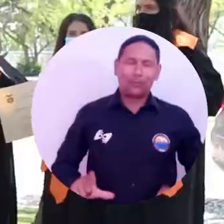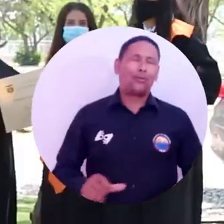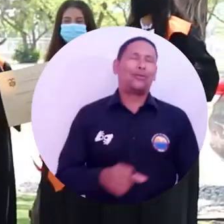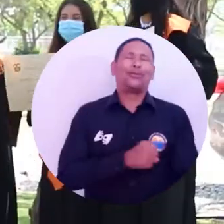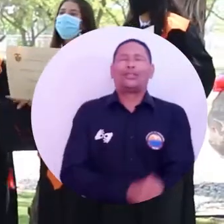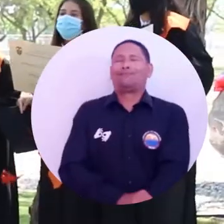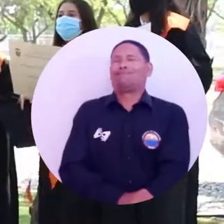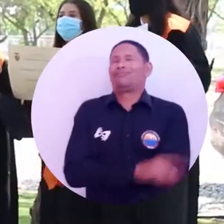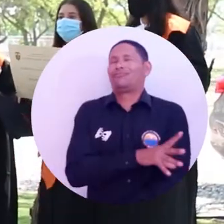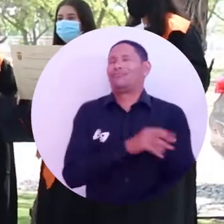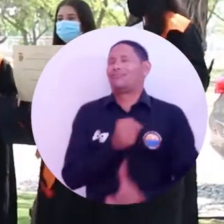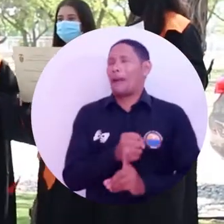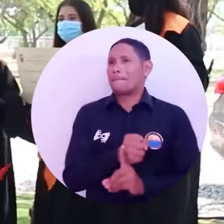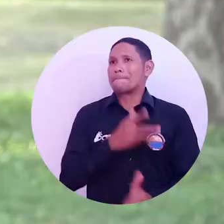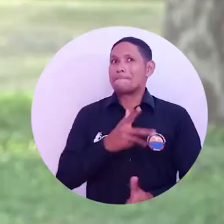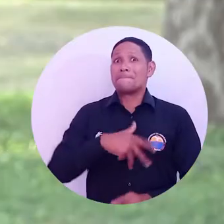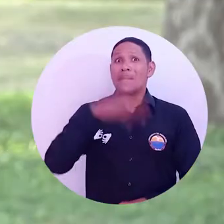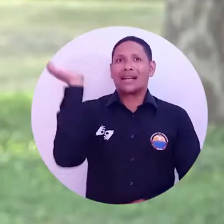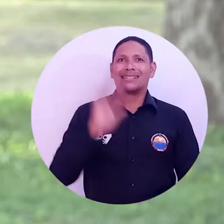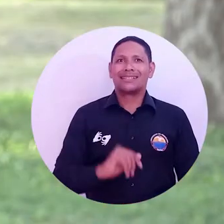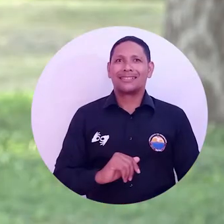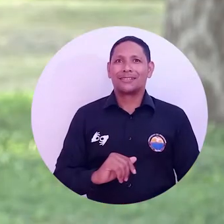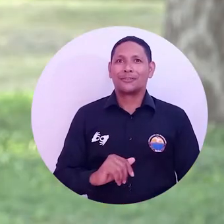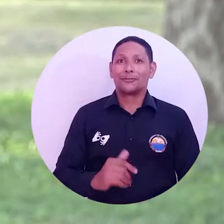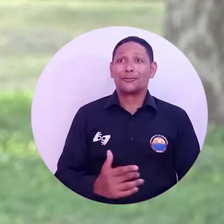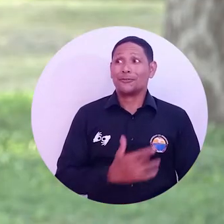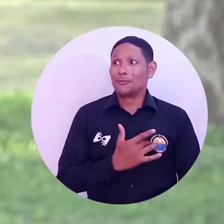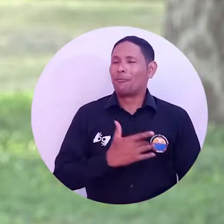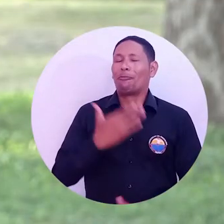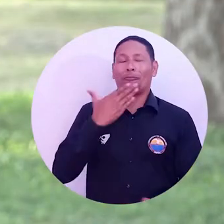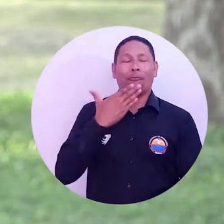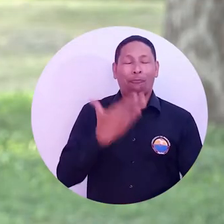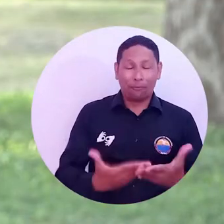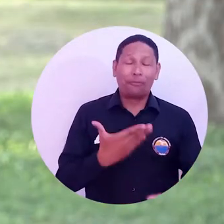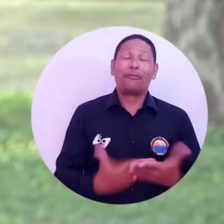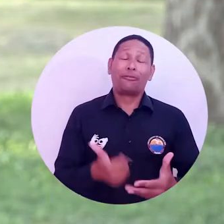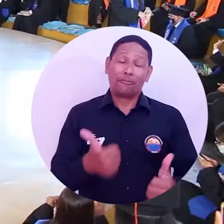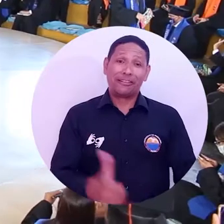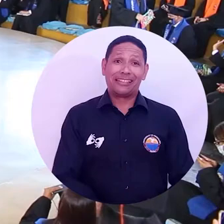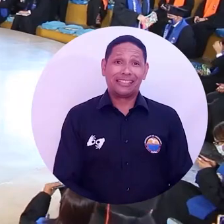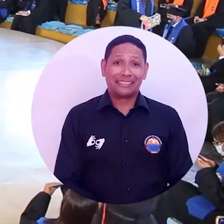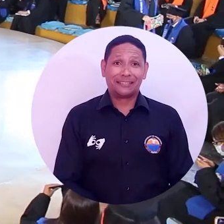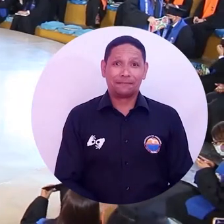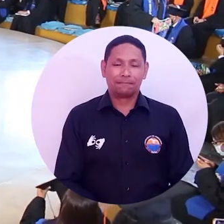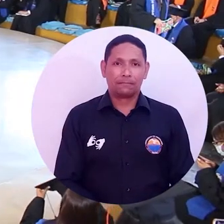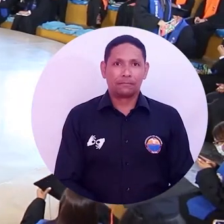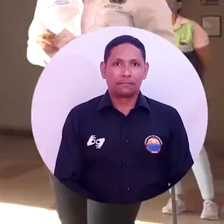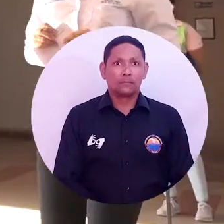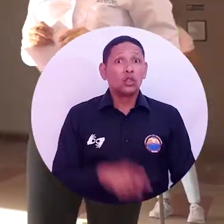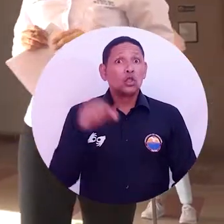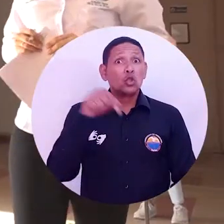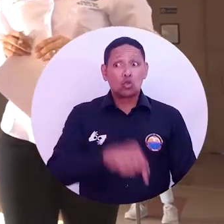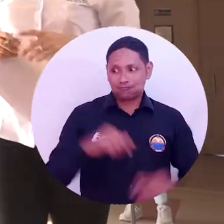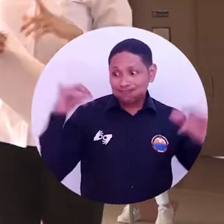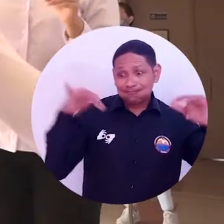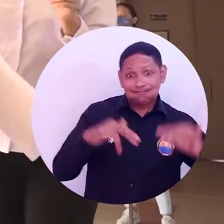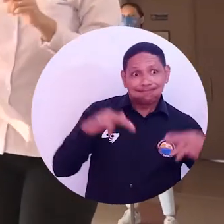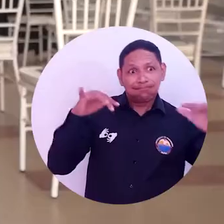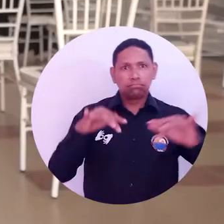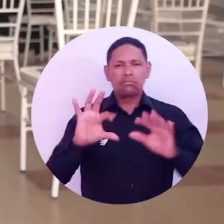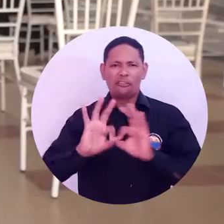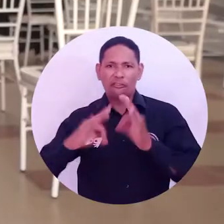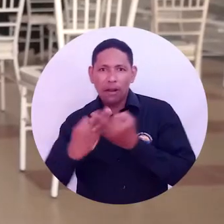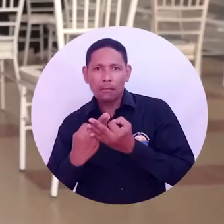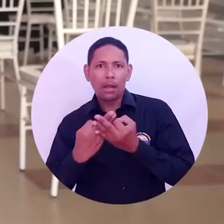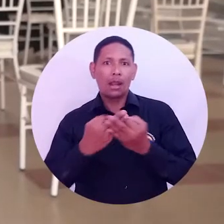algo significativo. Entonces, sí, expreso con total gratitud ese sentimiento. Aunque la ceremonia fue presencial, los